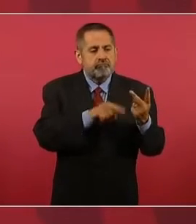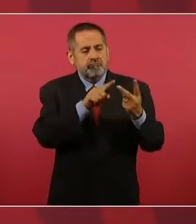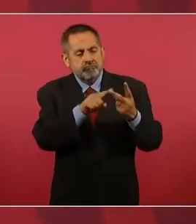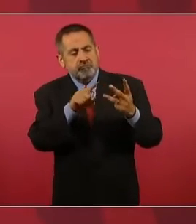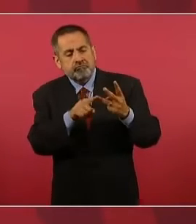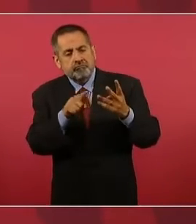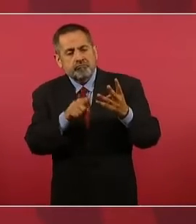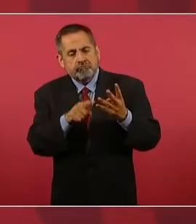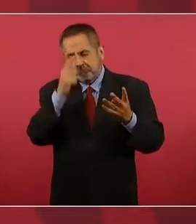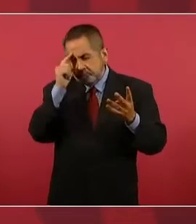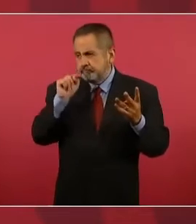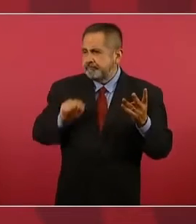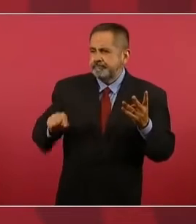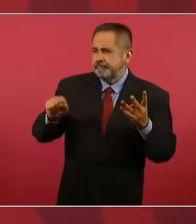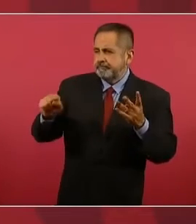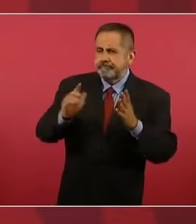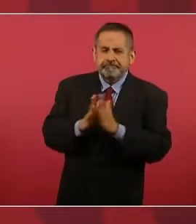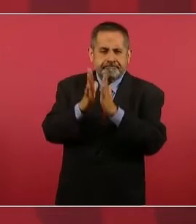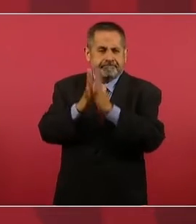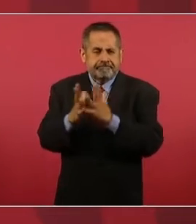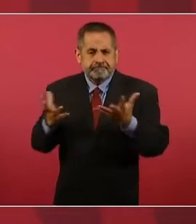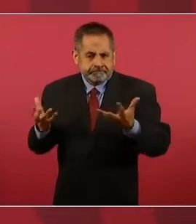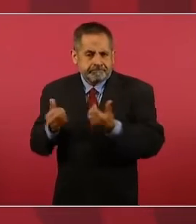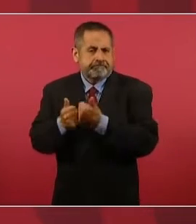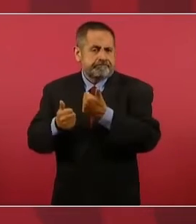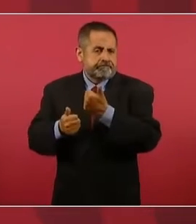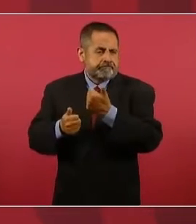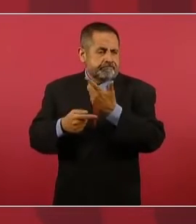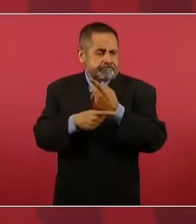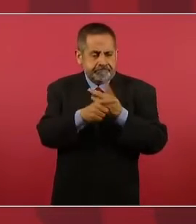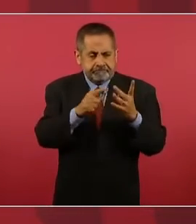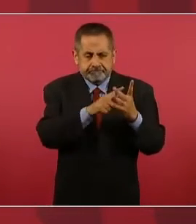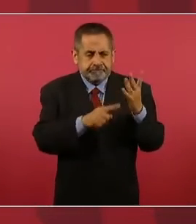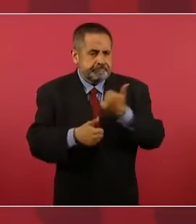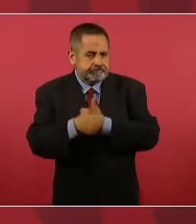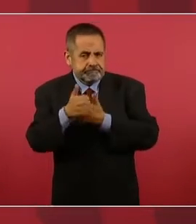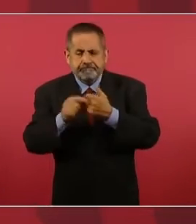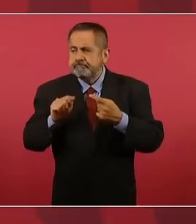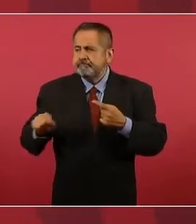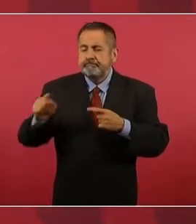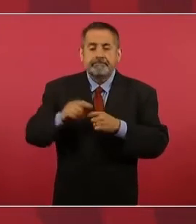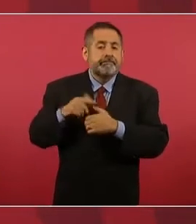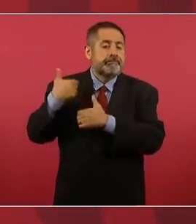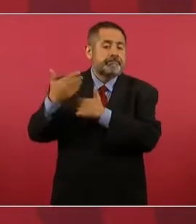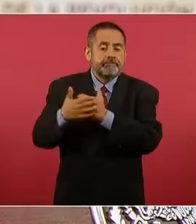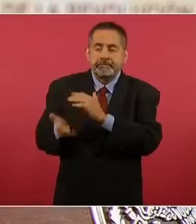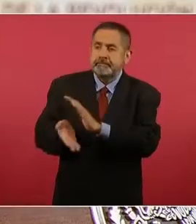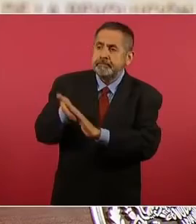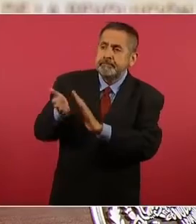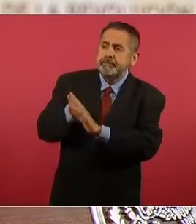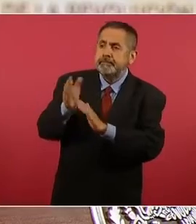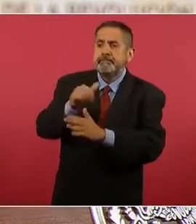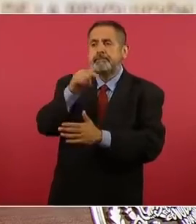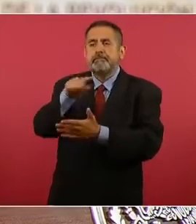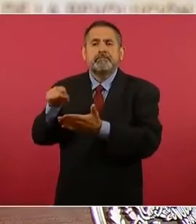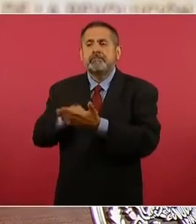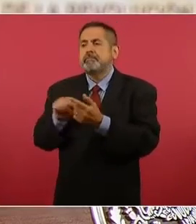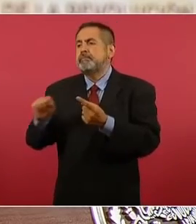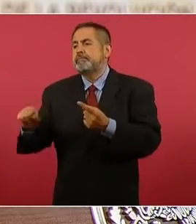obras, en la construcción de otras plantas